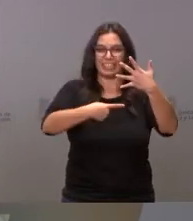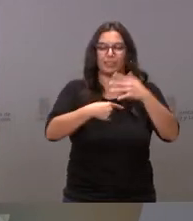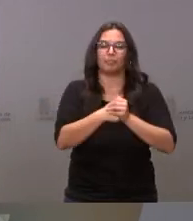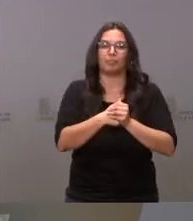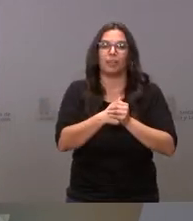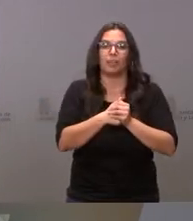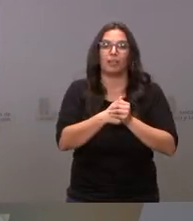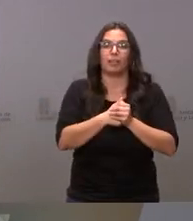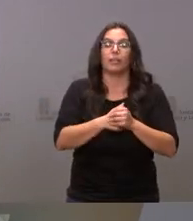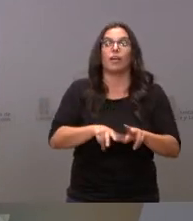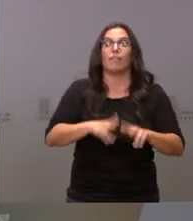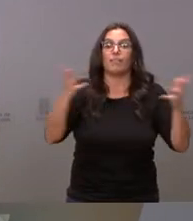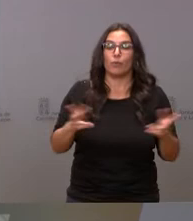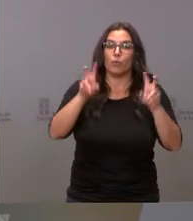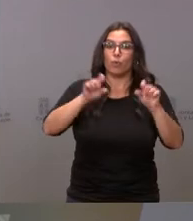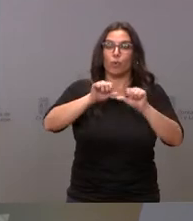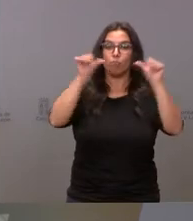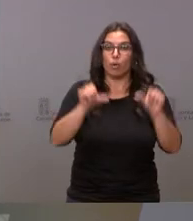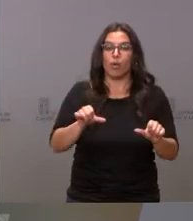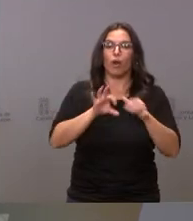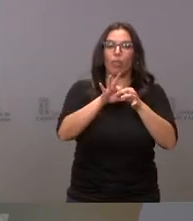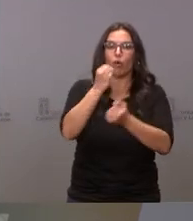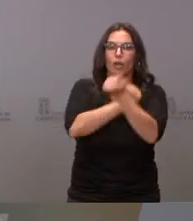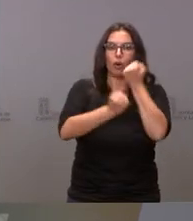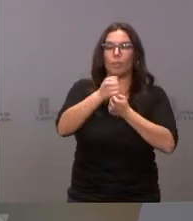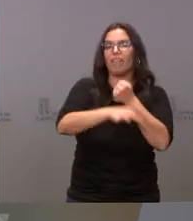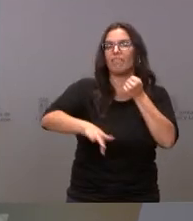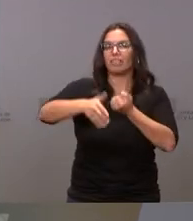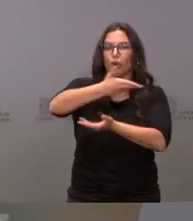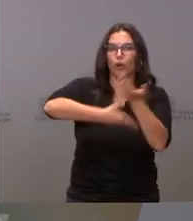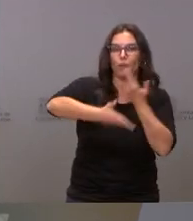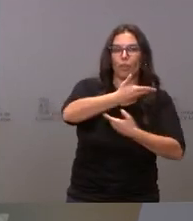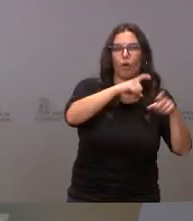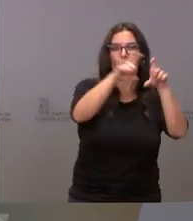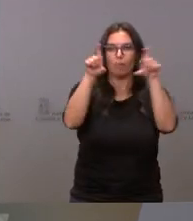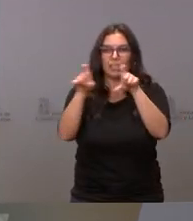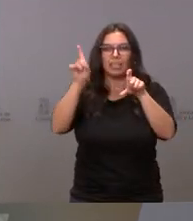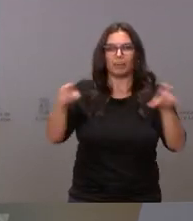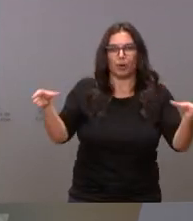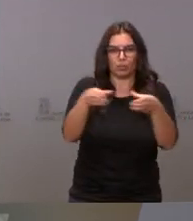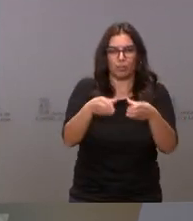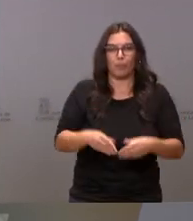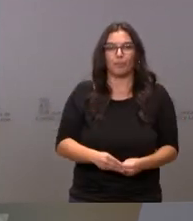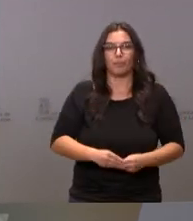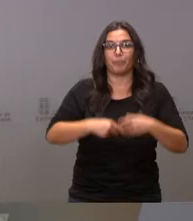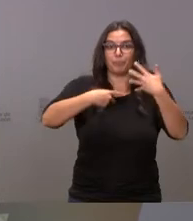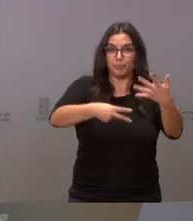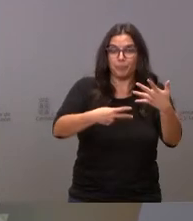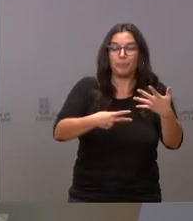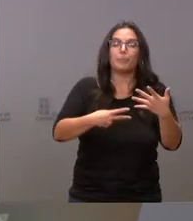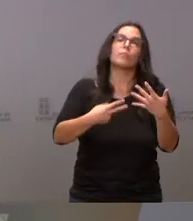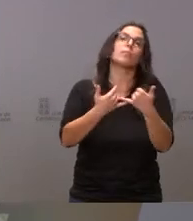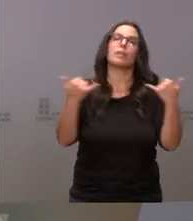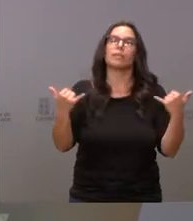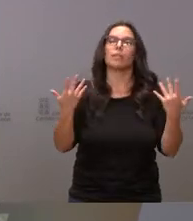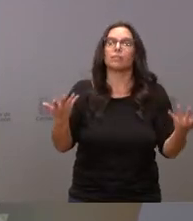nuevos modelos de relación económica basada en la cooperación industrial y la colectiva. Siguiente, objetivo y línea de actuación,